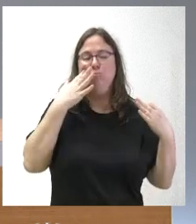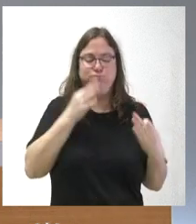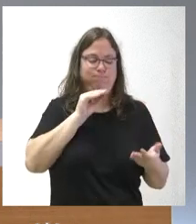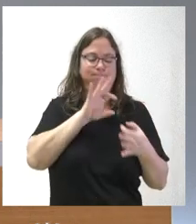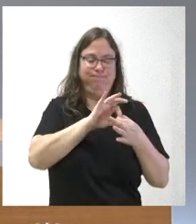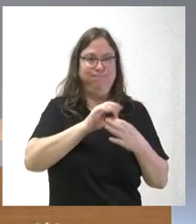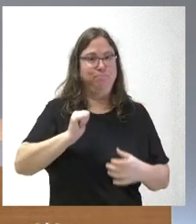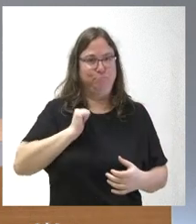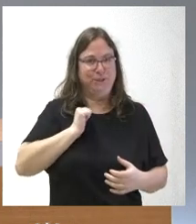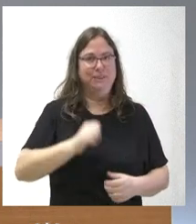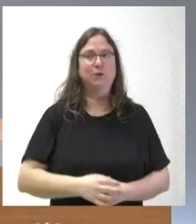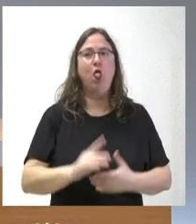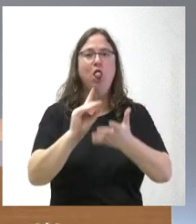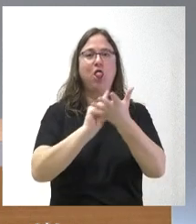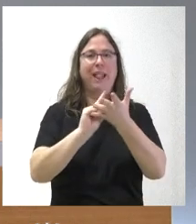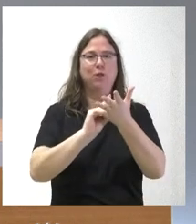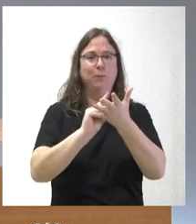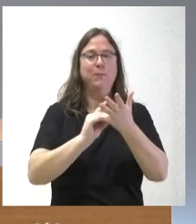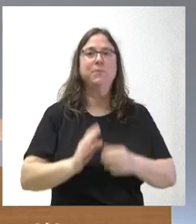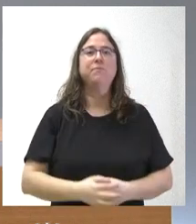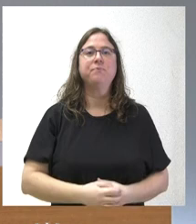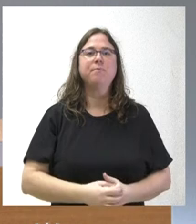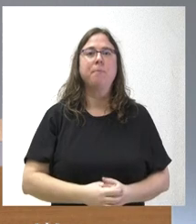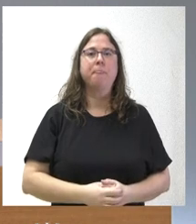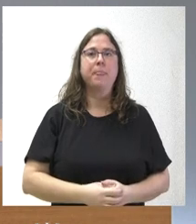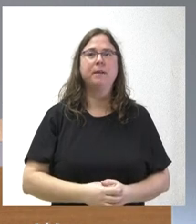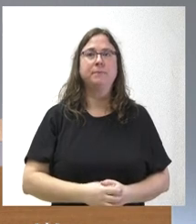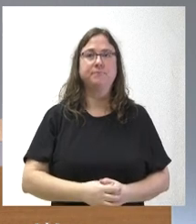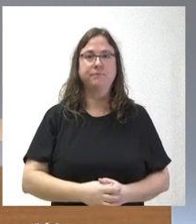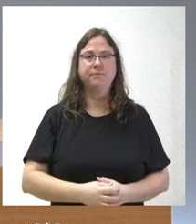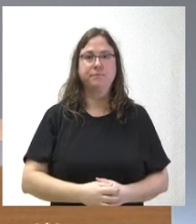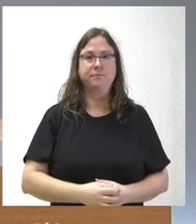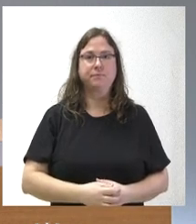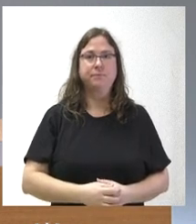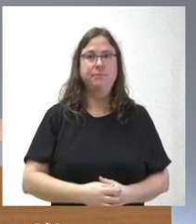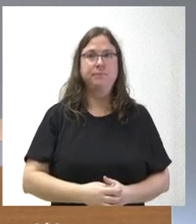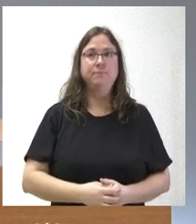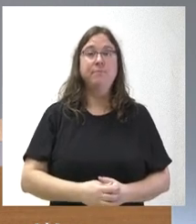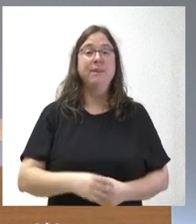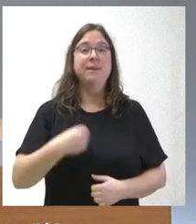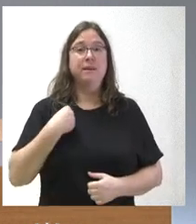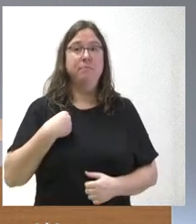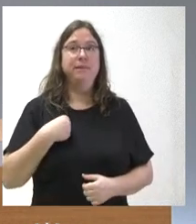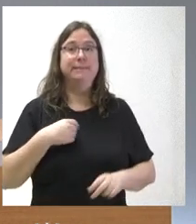al dato concreto en relación con el asunto que usted